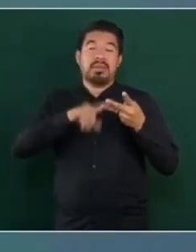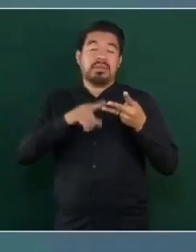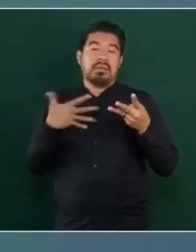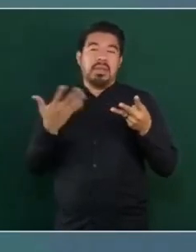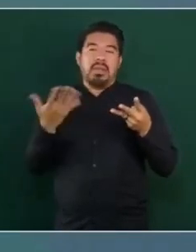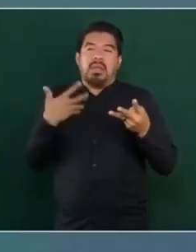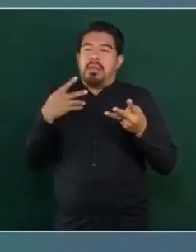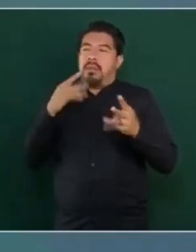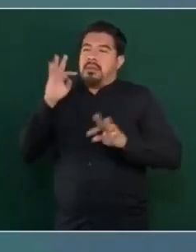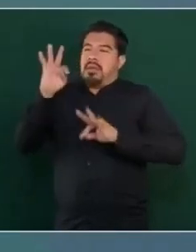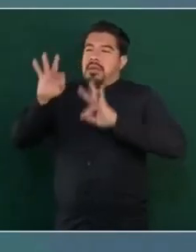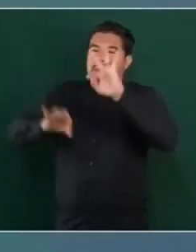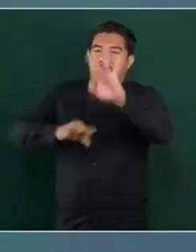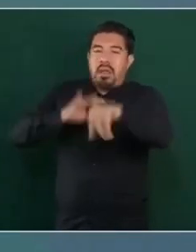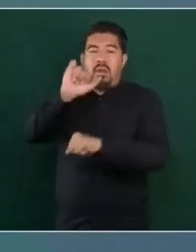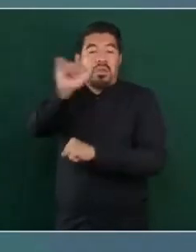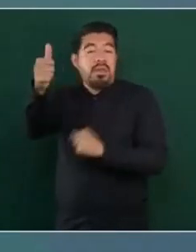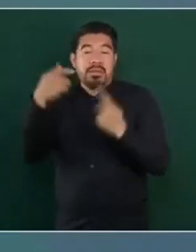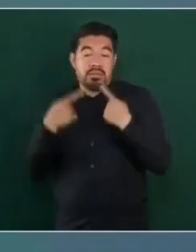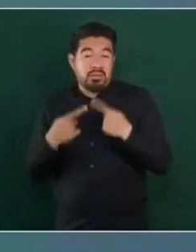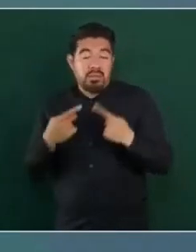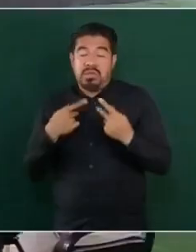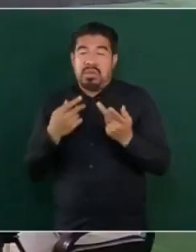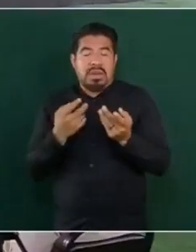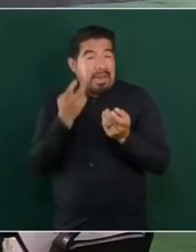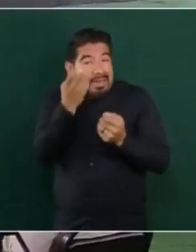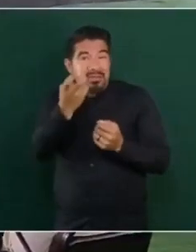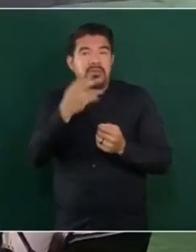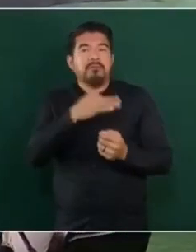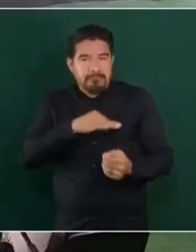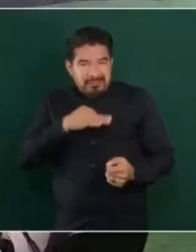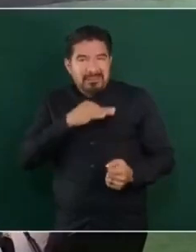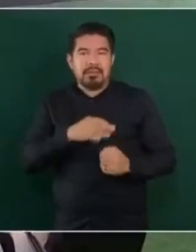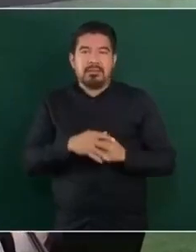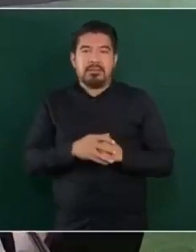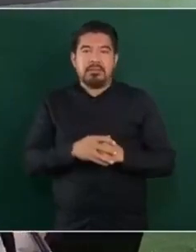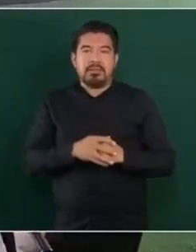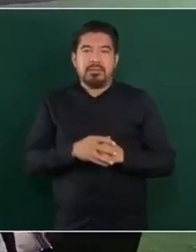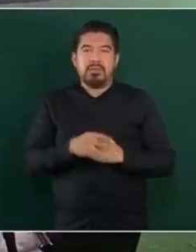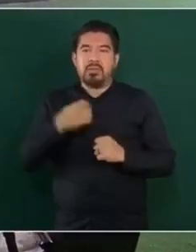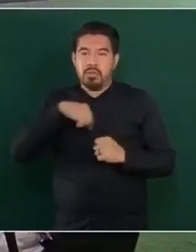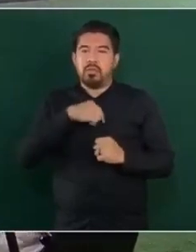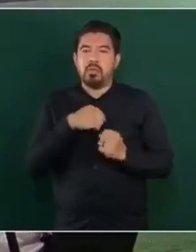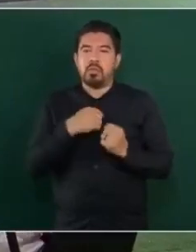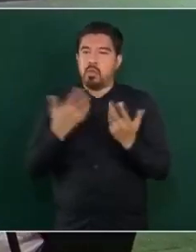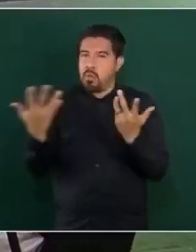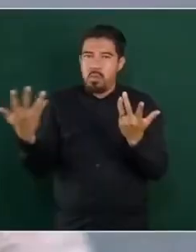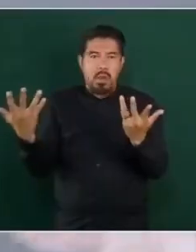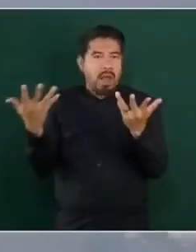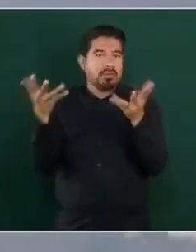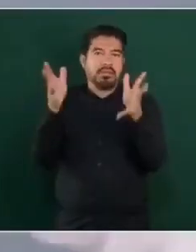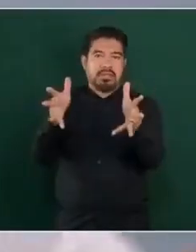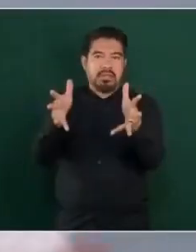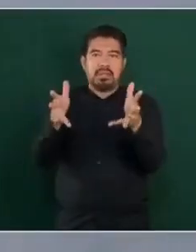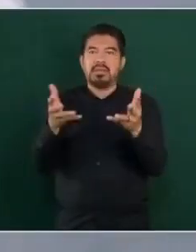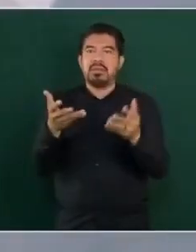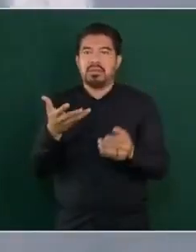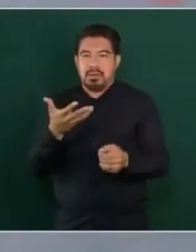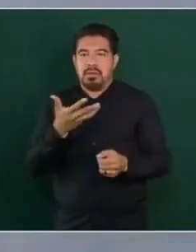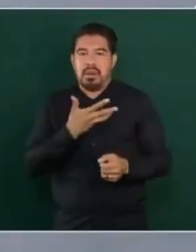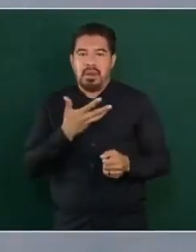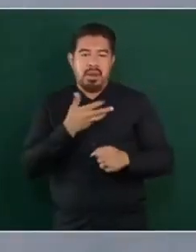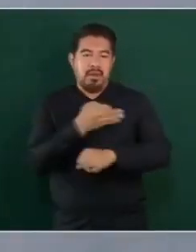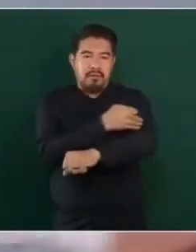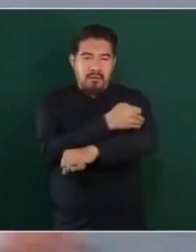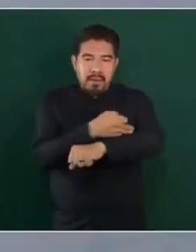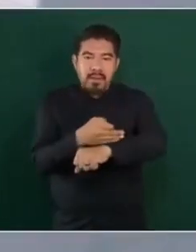Y eso lo tenemos en nuestras